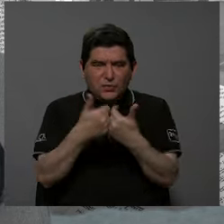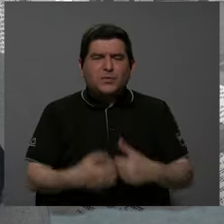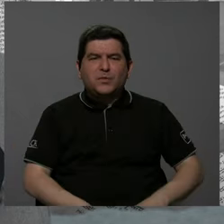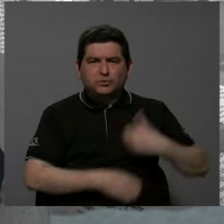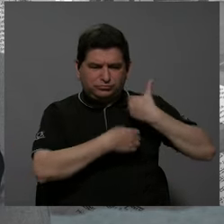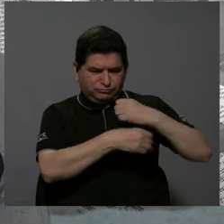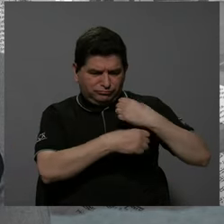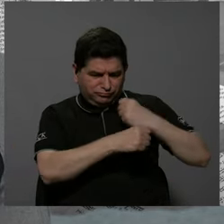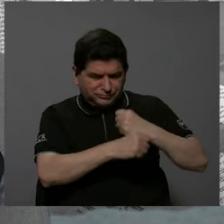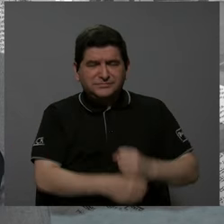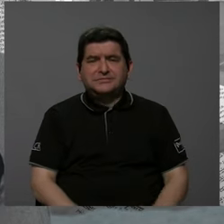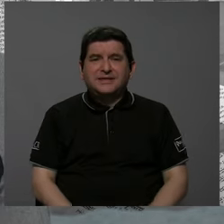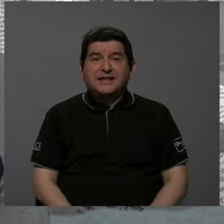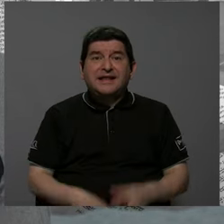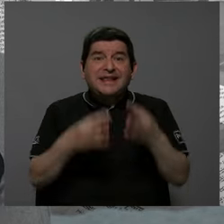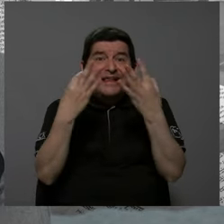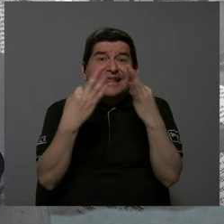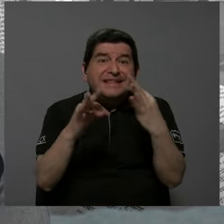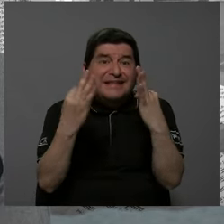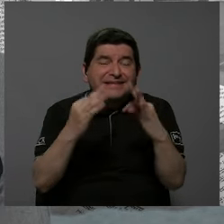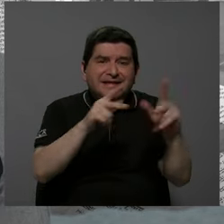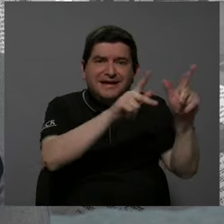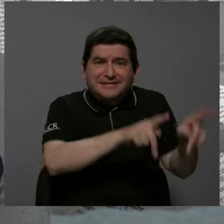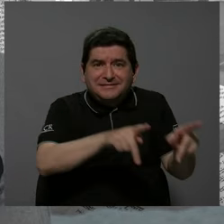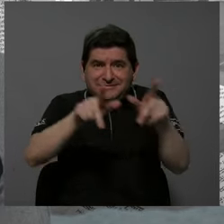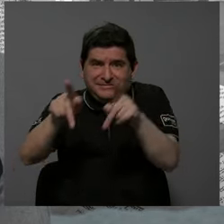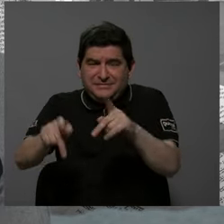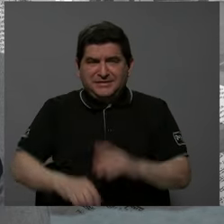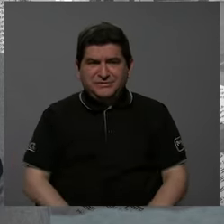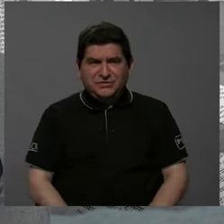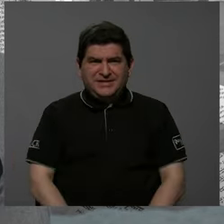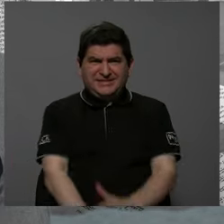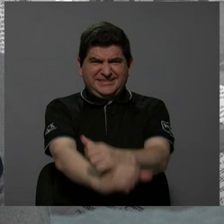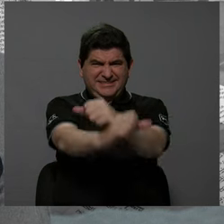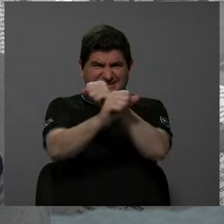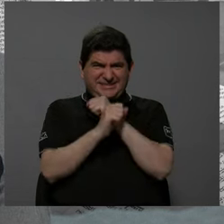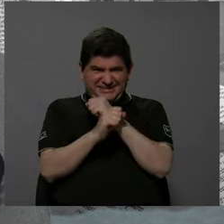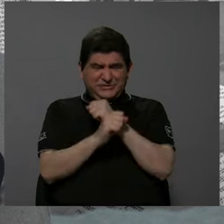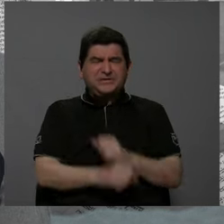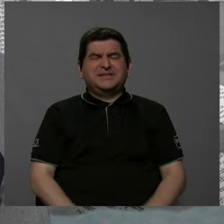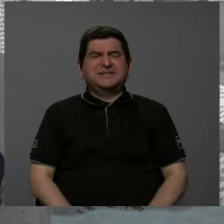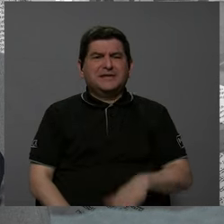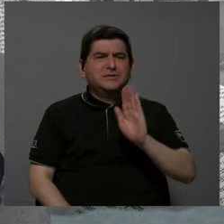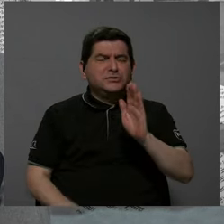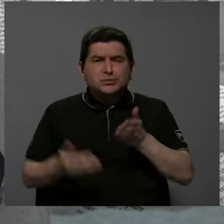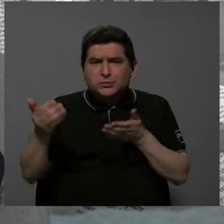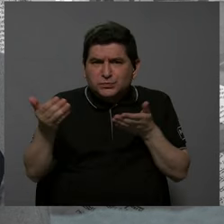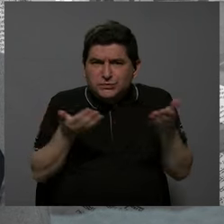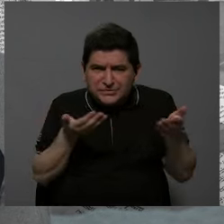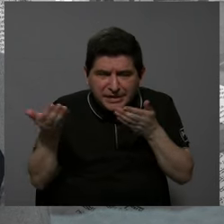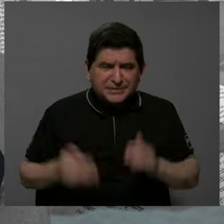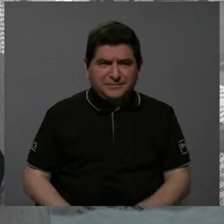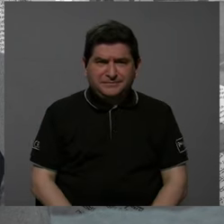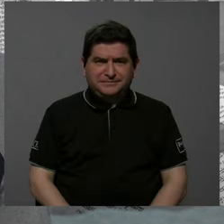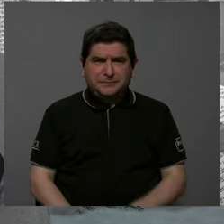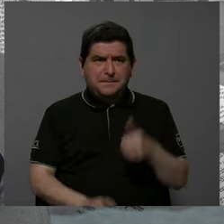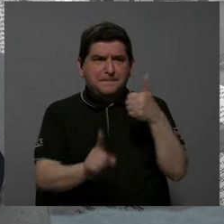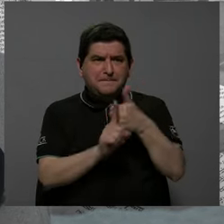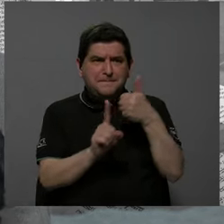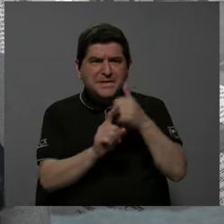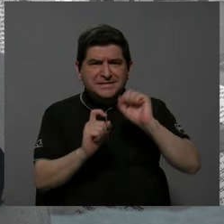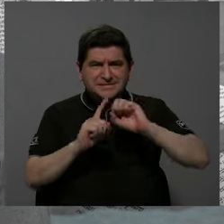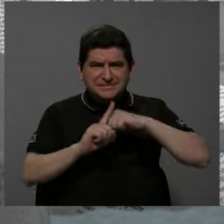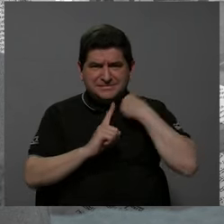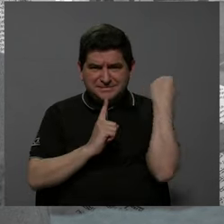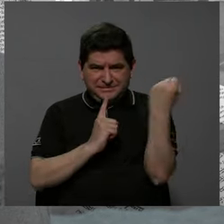de tratar de que los ciudadanos puedan garantizar servicios de las mismas